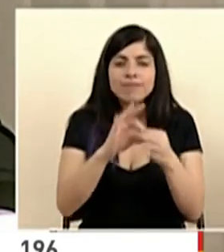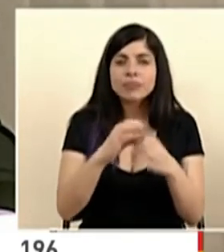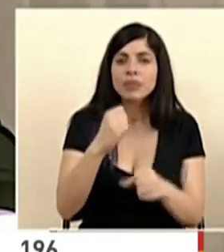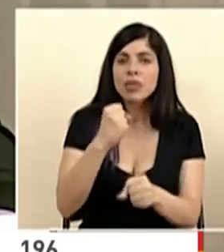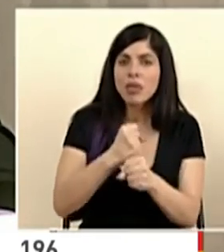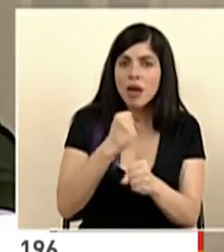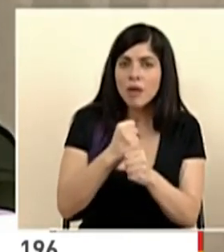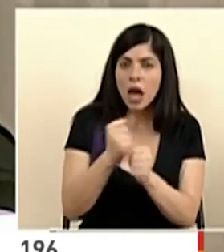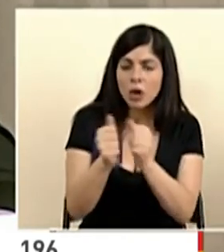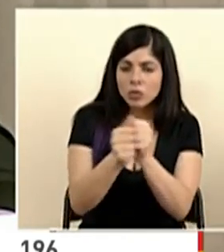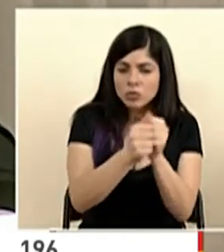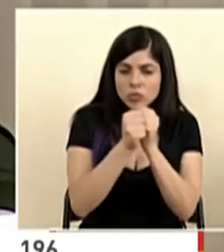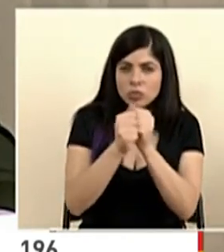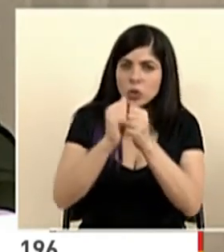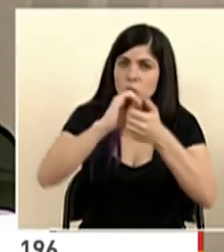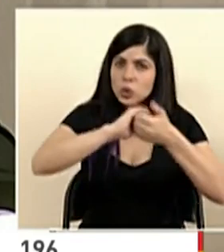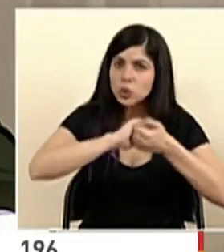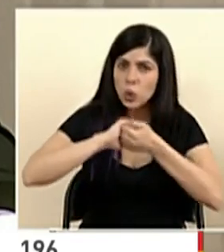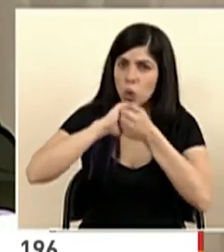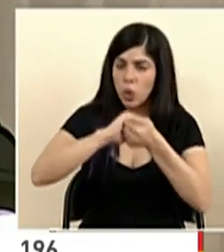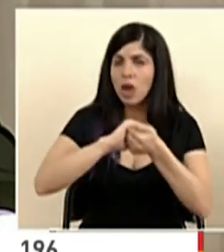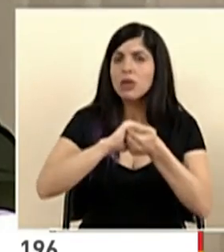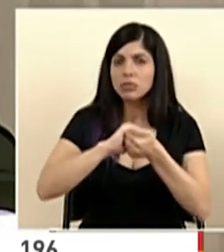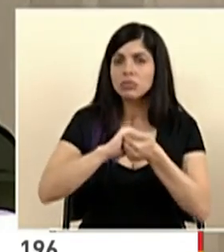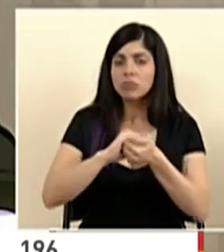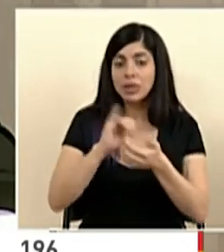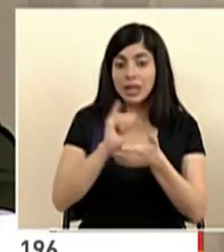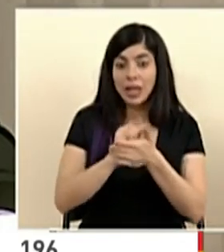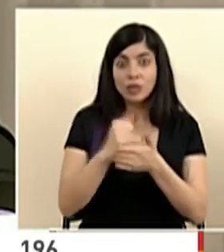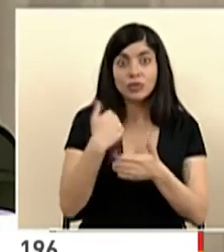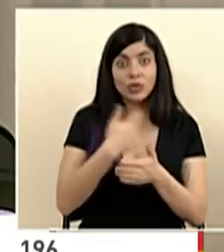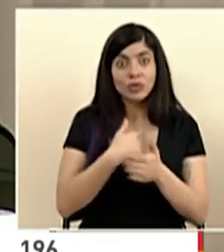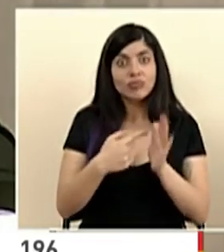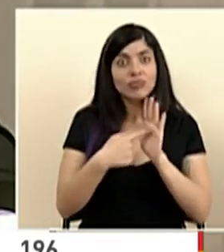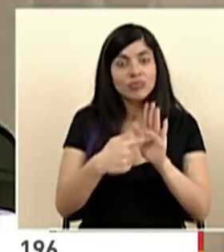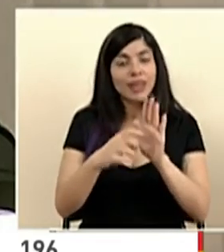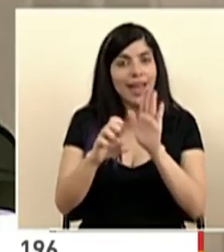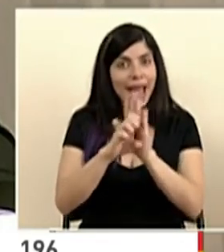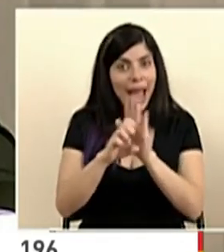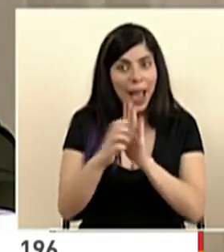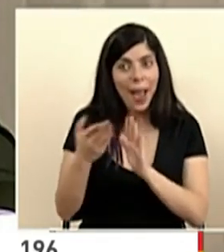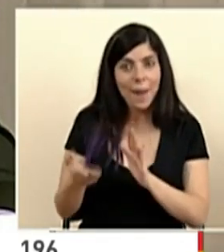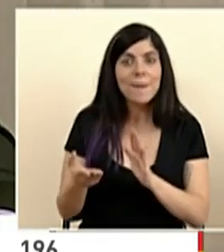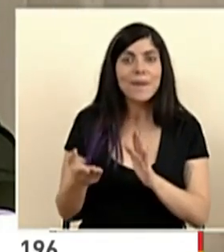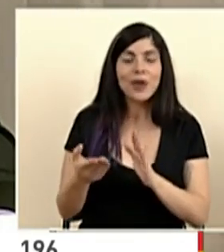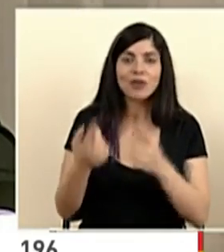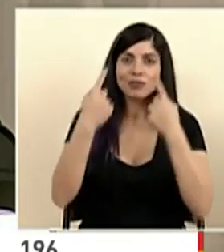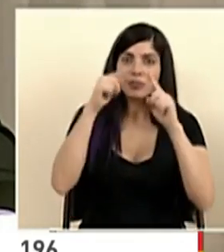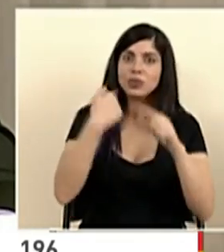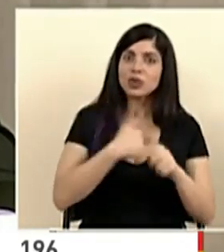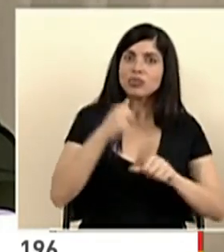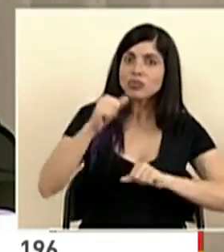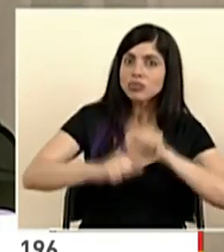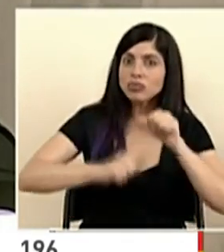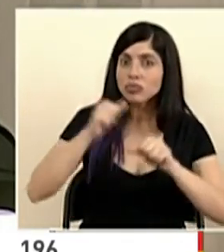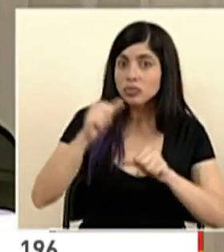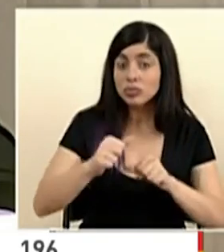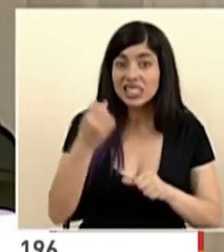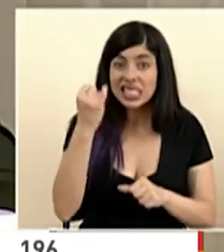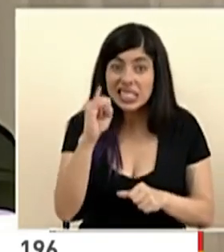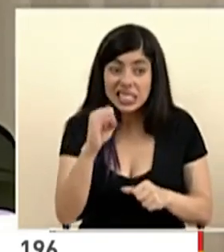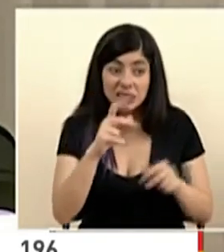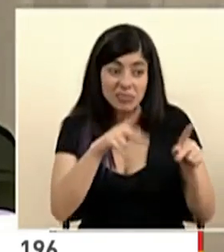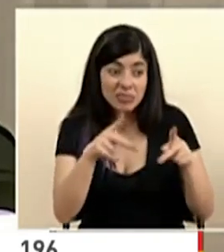trabajo la unión y la solidaridad eso como lo demostramos con ejemplos es lo que nos saca adelante cuando hay